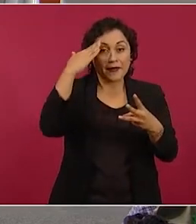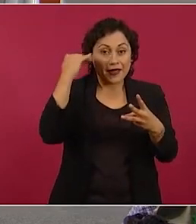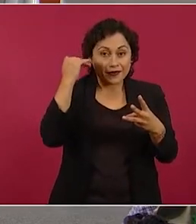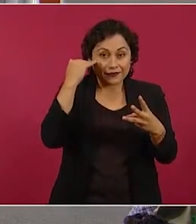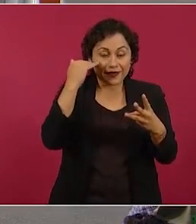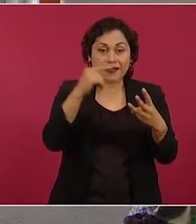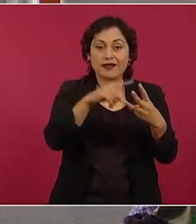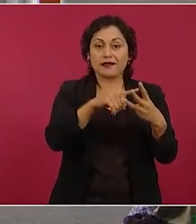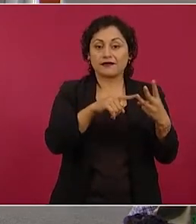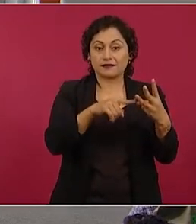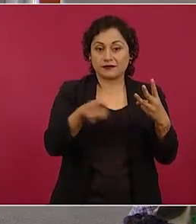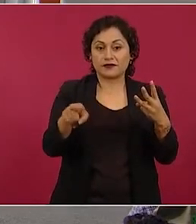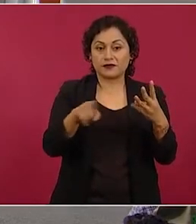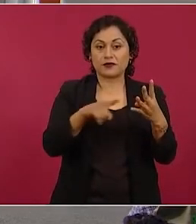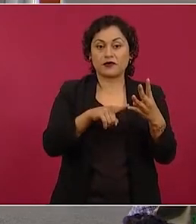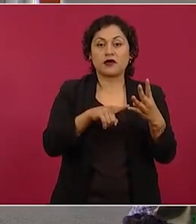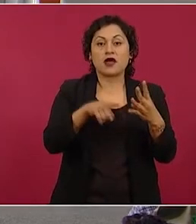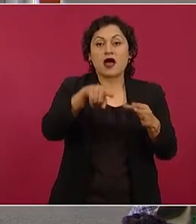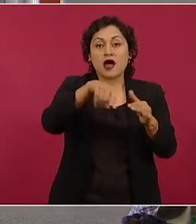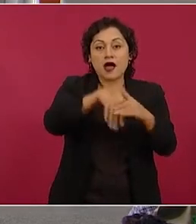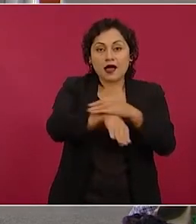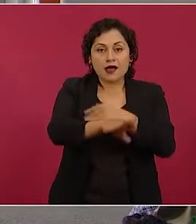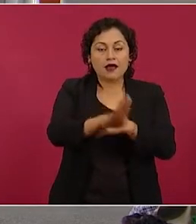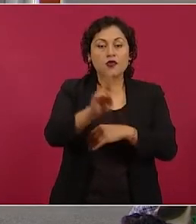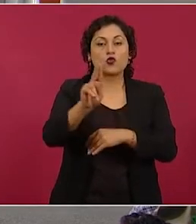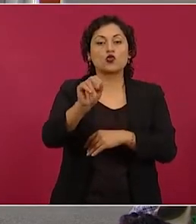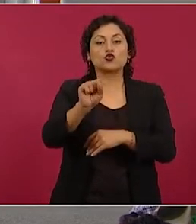aquí está Uxmal, por aquí,